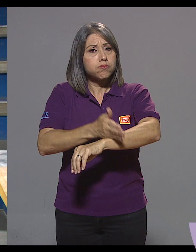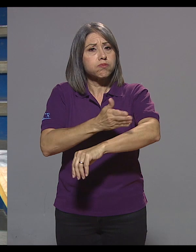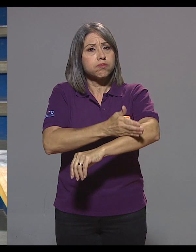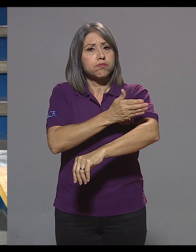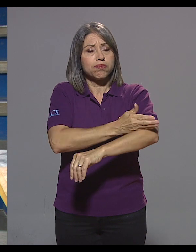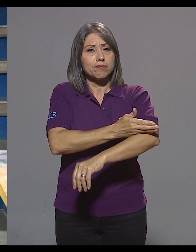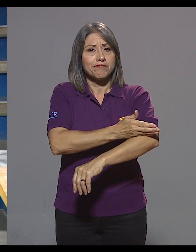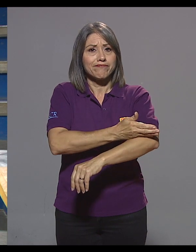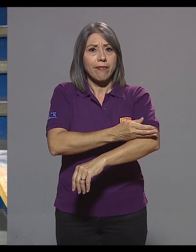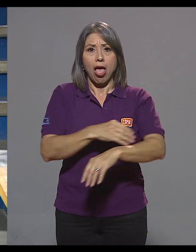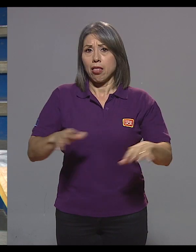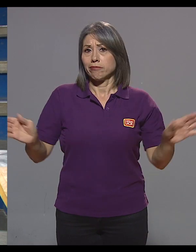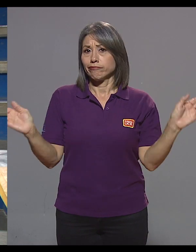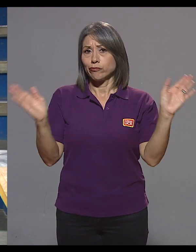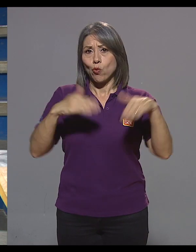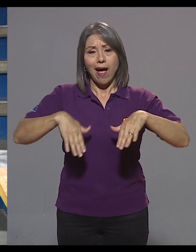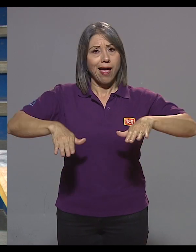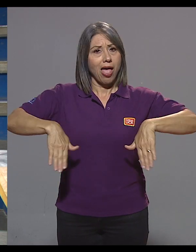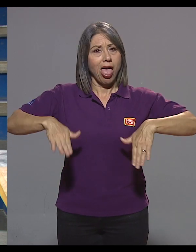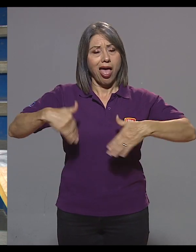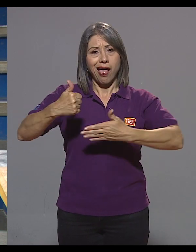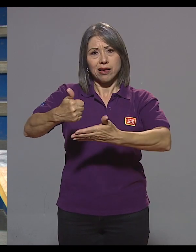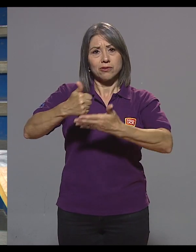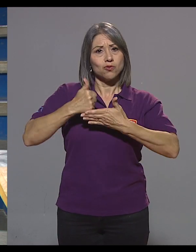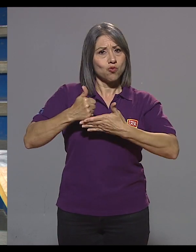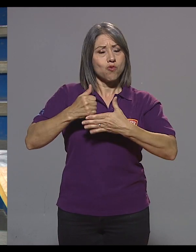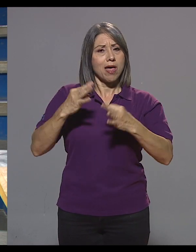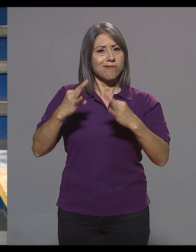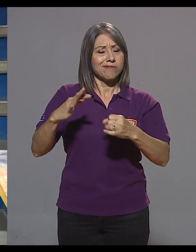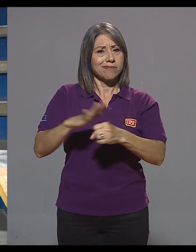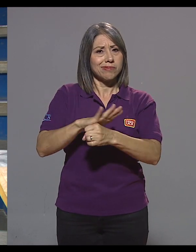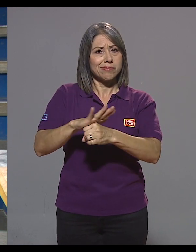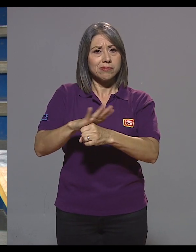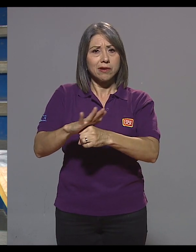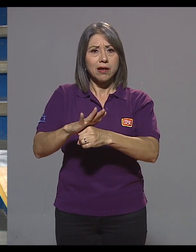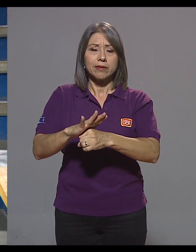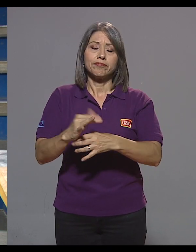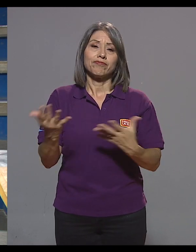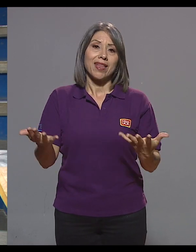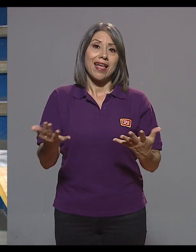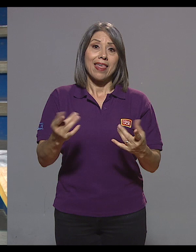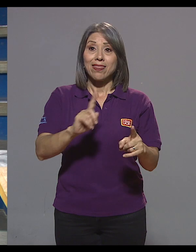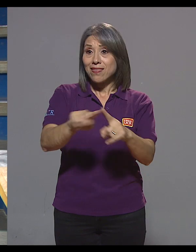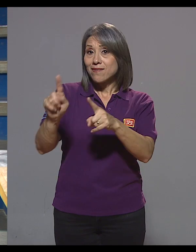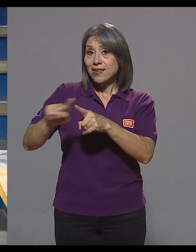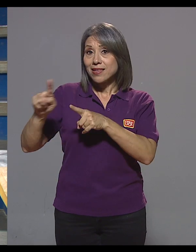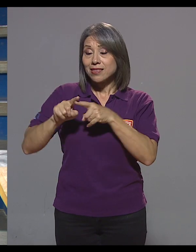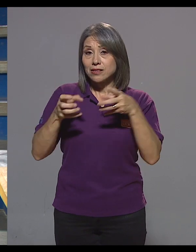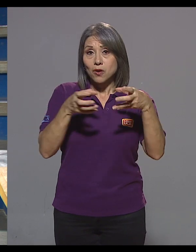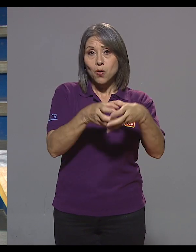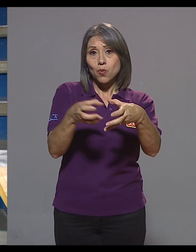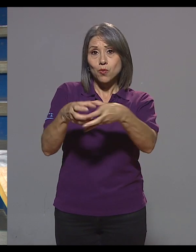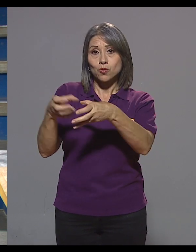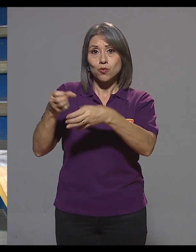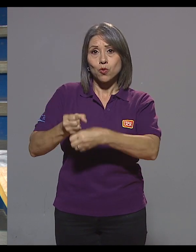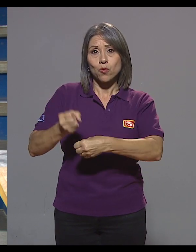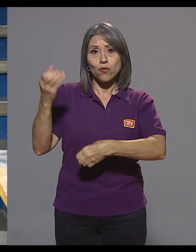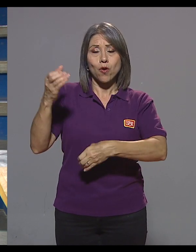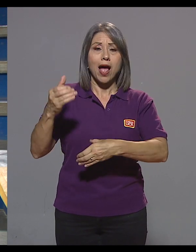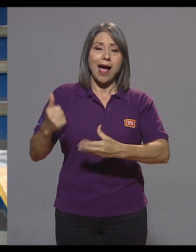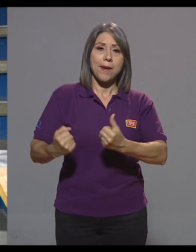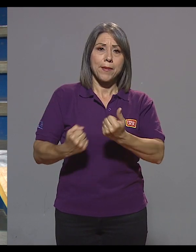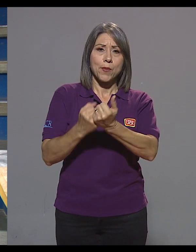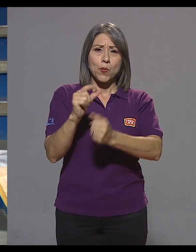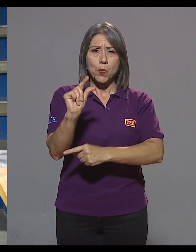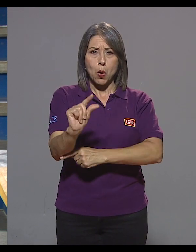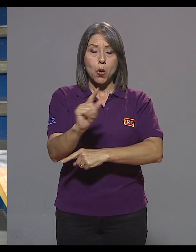No hemos tenido la ayuda necesaria todavía, muy poco de las federaciones, pero